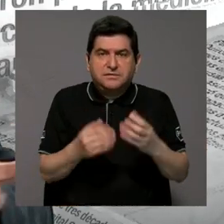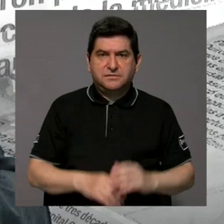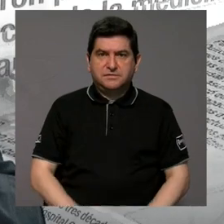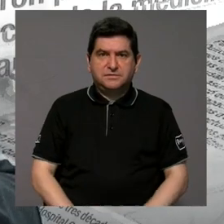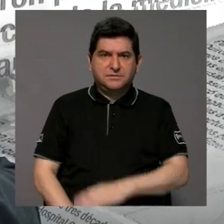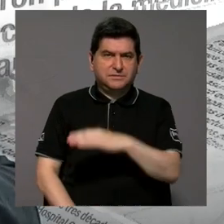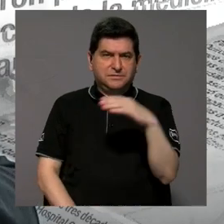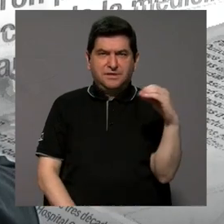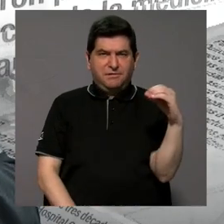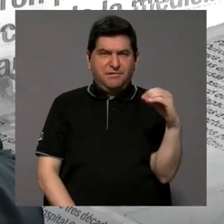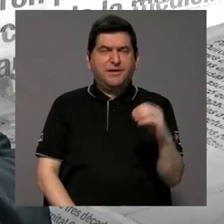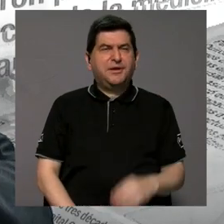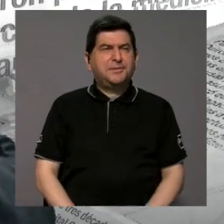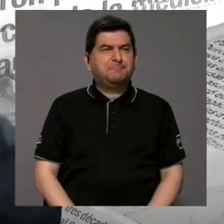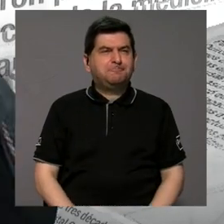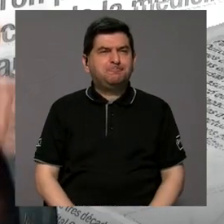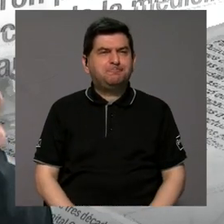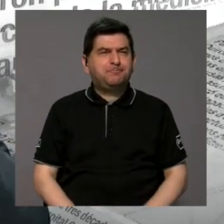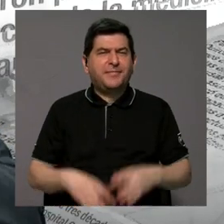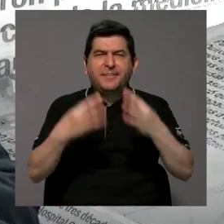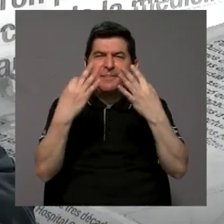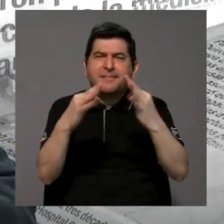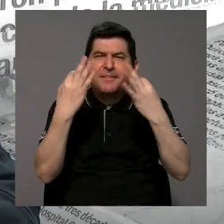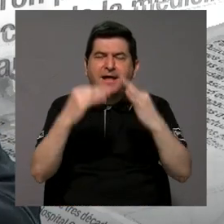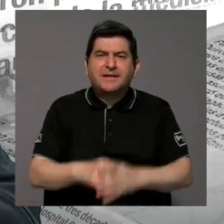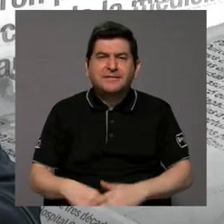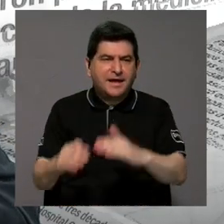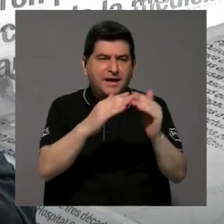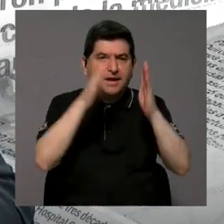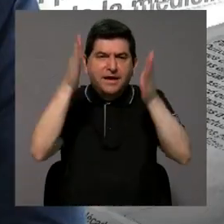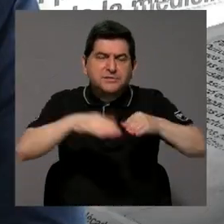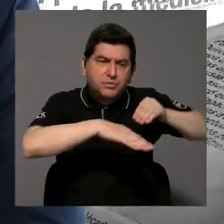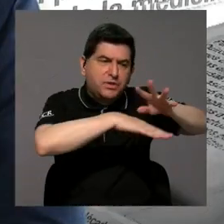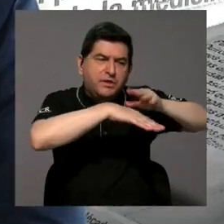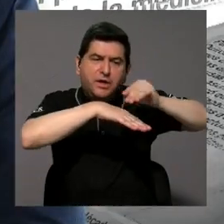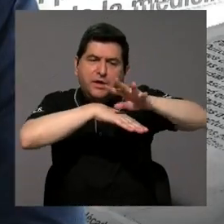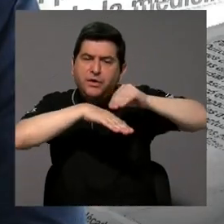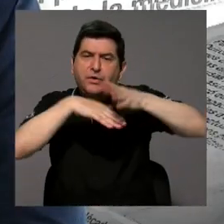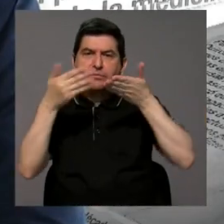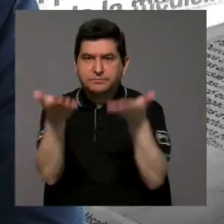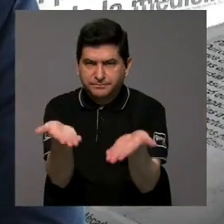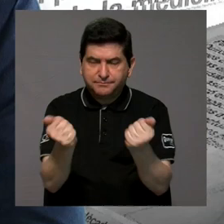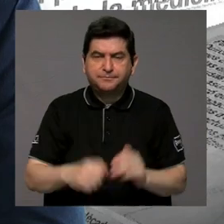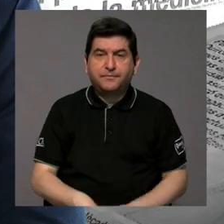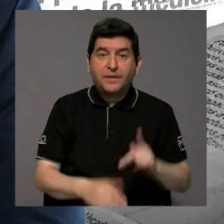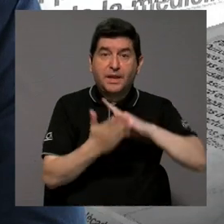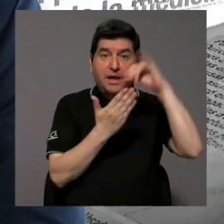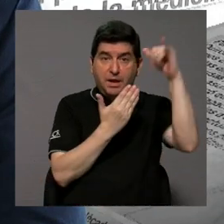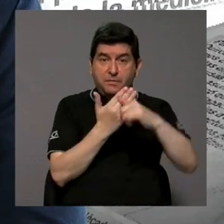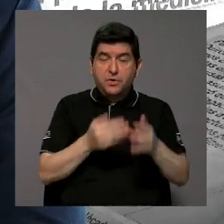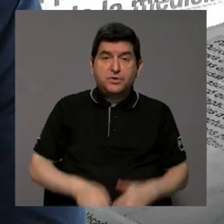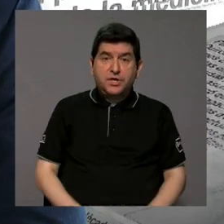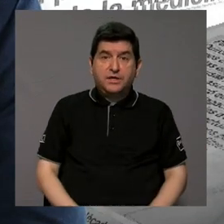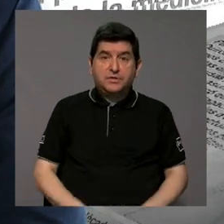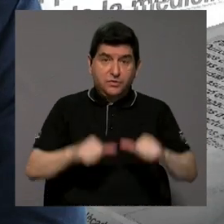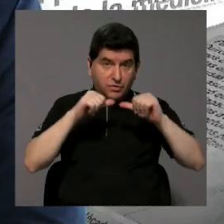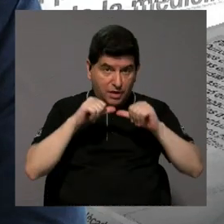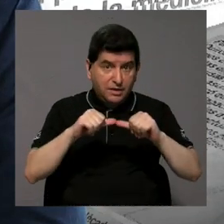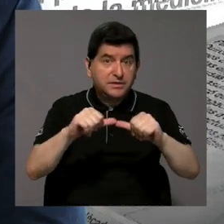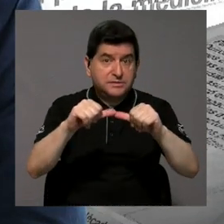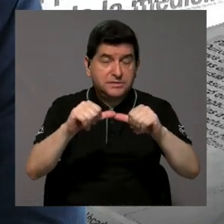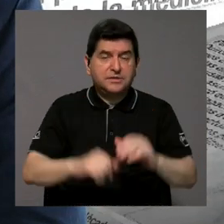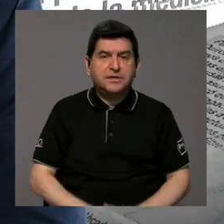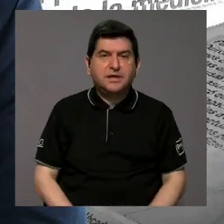cómo orientarnos a los ciudadanos. El proyecto de hoja de ruta, en efecto,